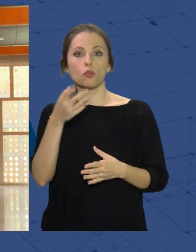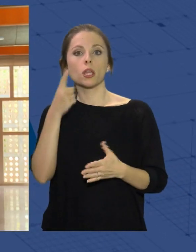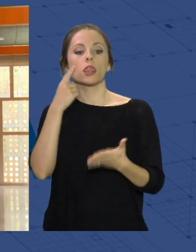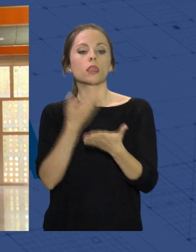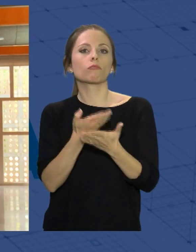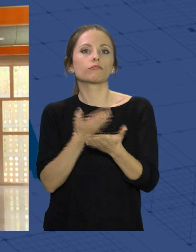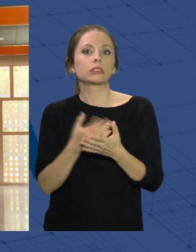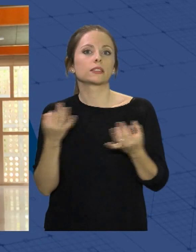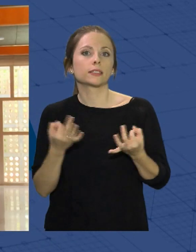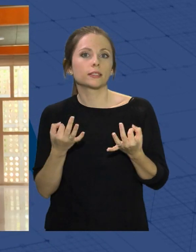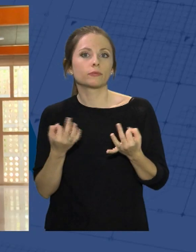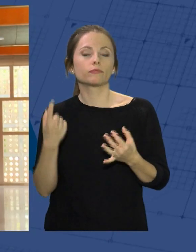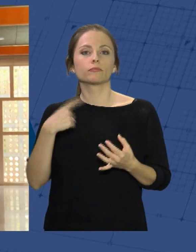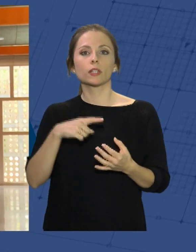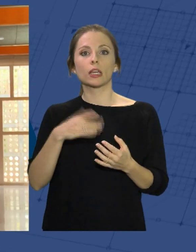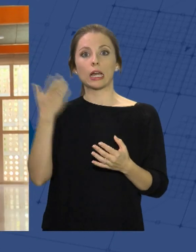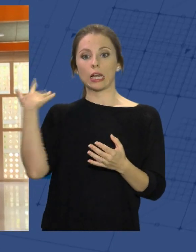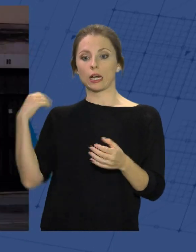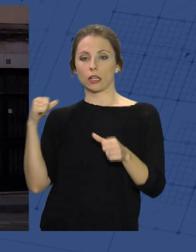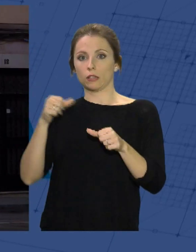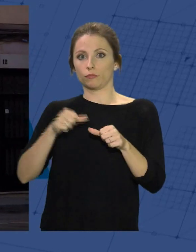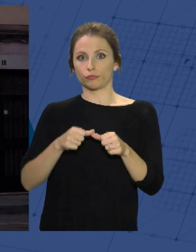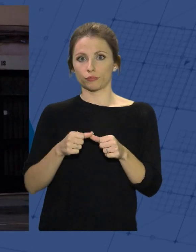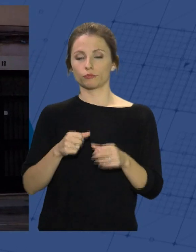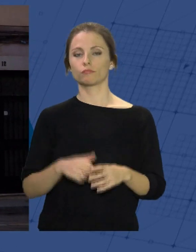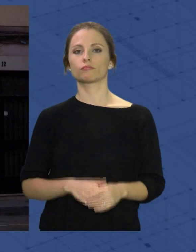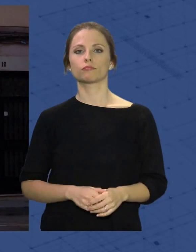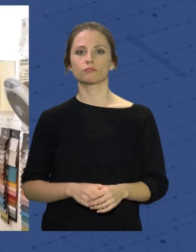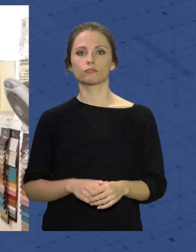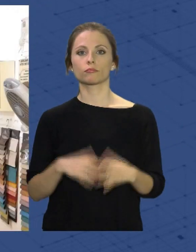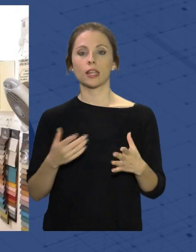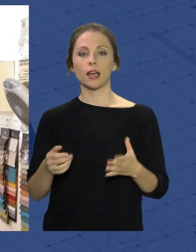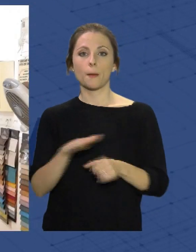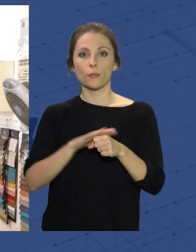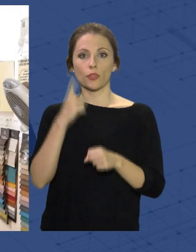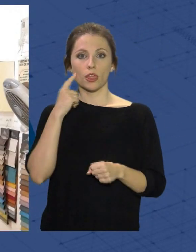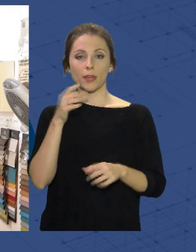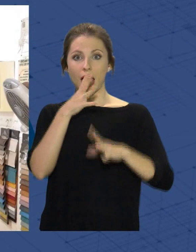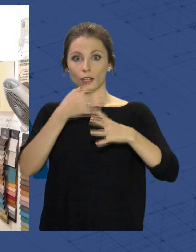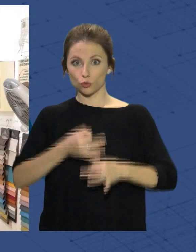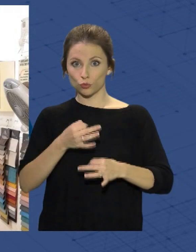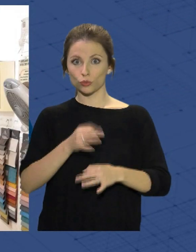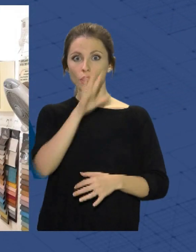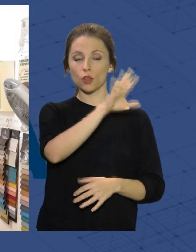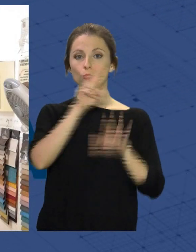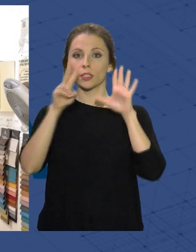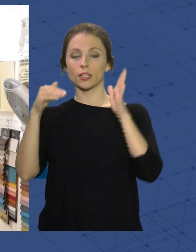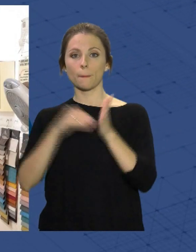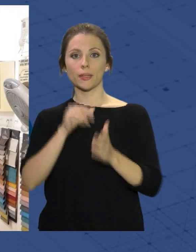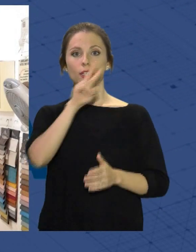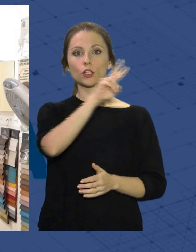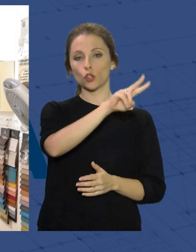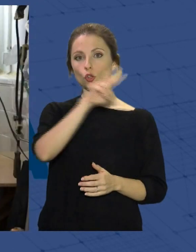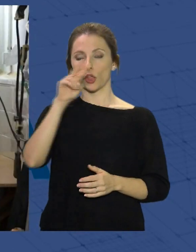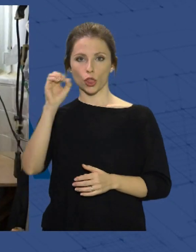lo malo de la reforma laboral anterior lo estamos quitando. La provincia de Almería cuenta en la actualidad con 57.267